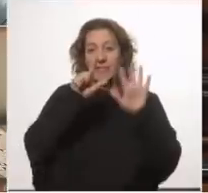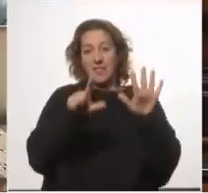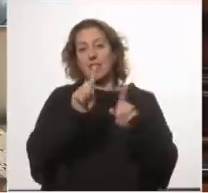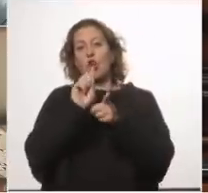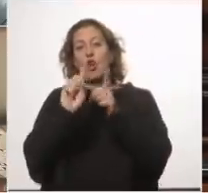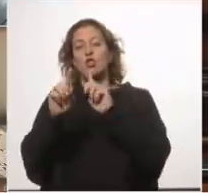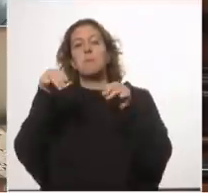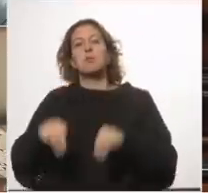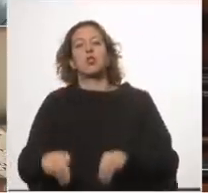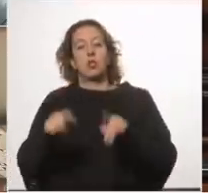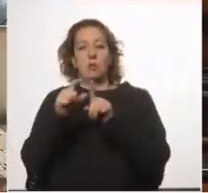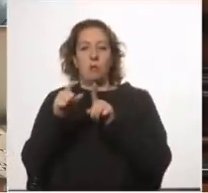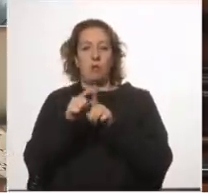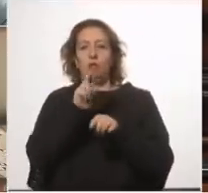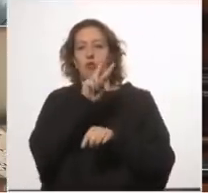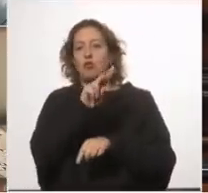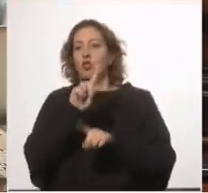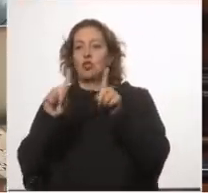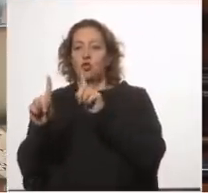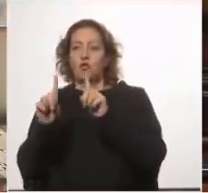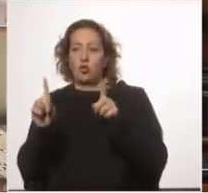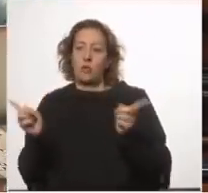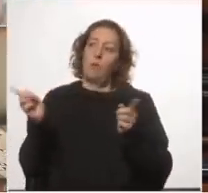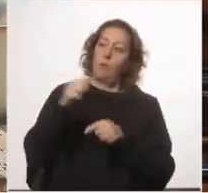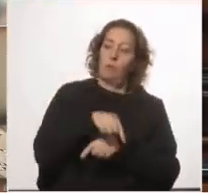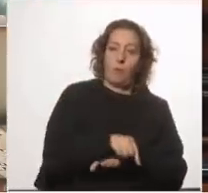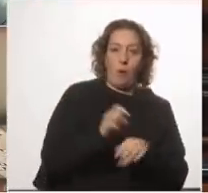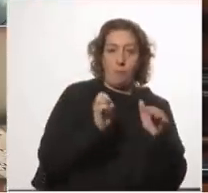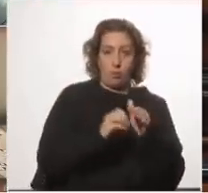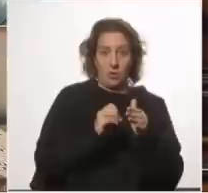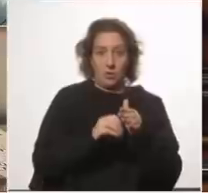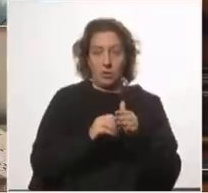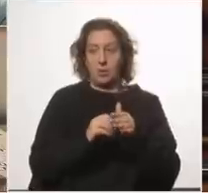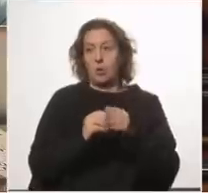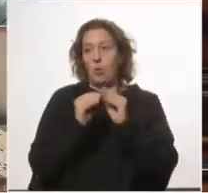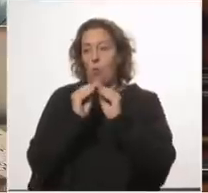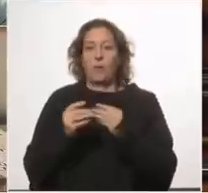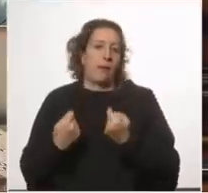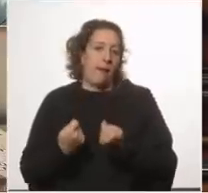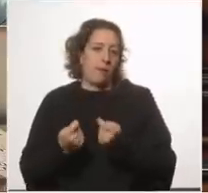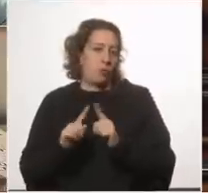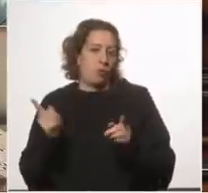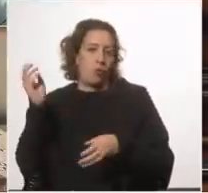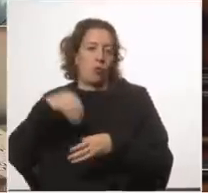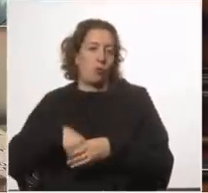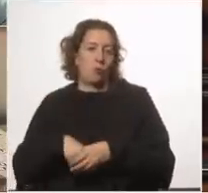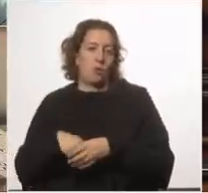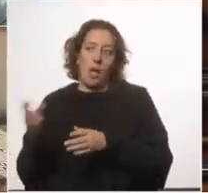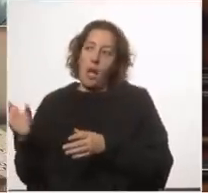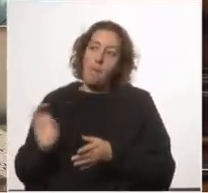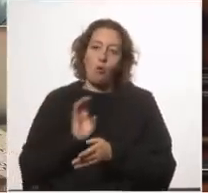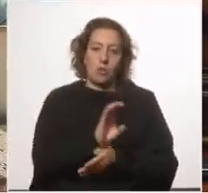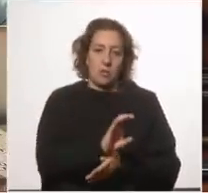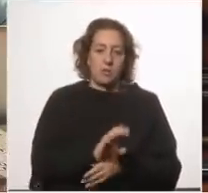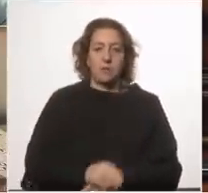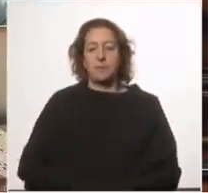dólares, de los cuales 211 fueron resignación de aportes, no los contamos, no se cuentan, ¿no? Las cuentas de gasto no incluyen la resignación de aportes.